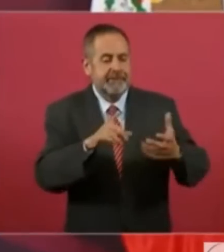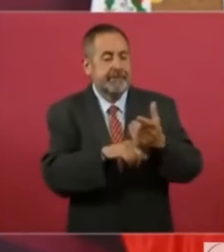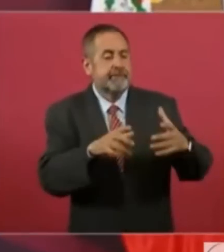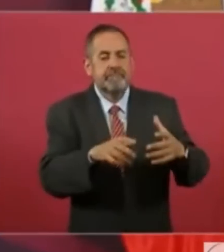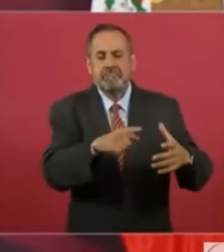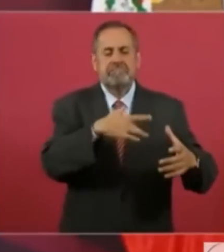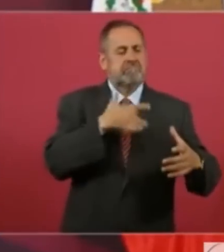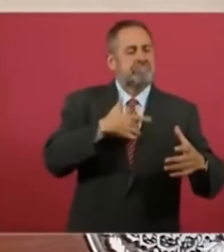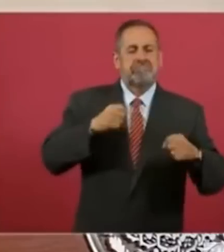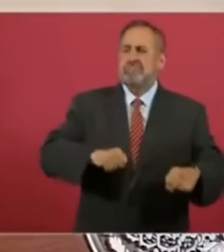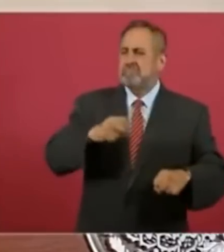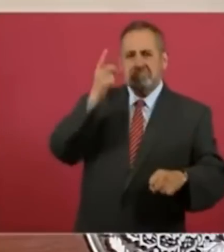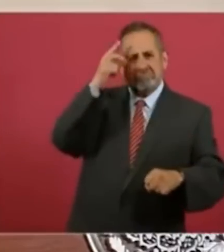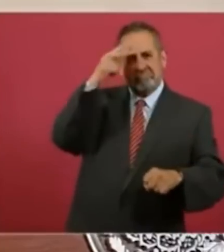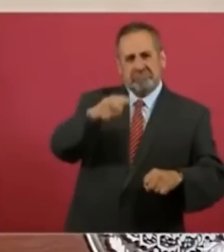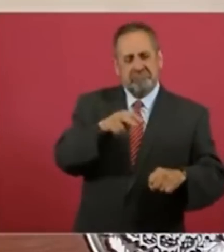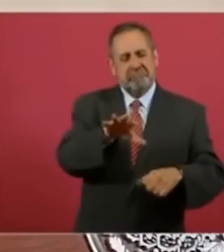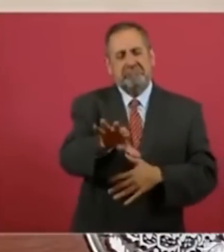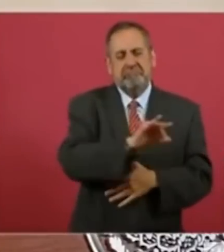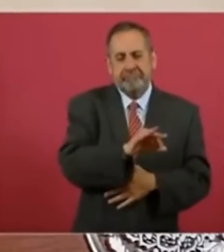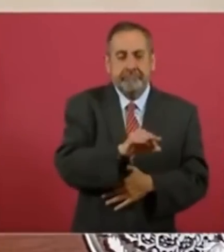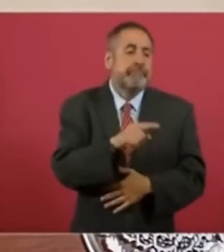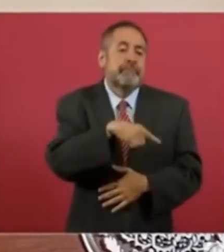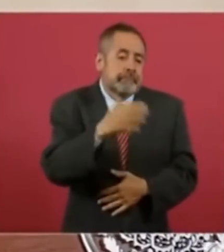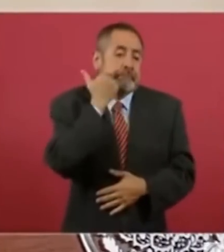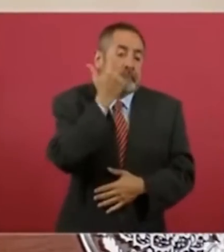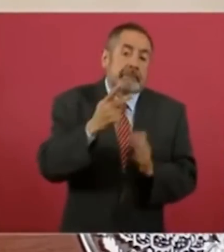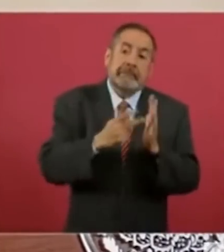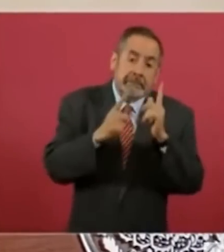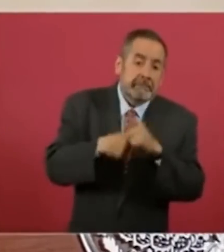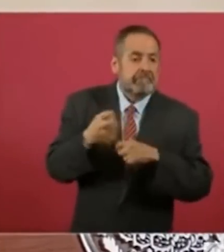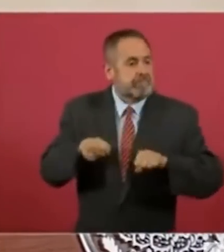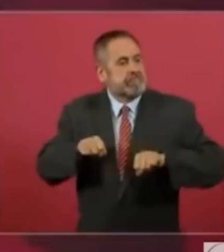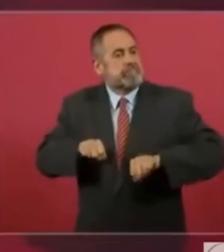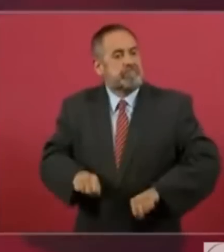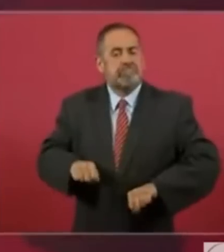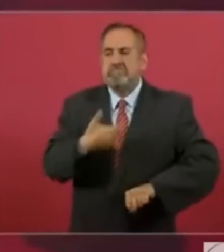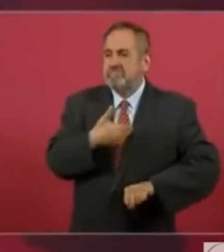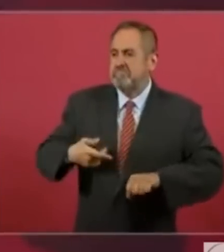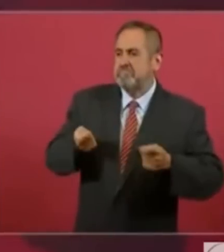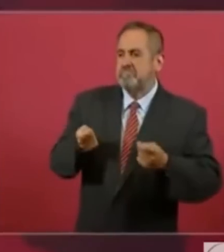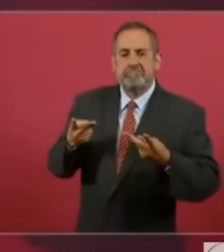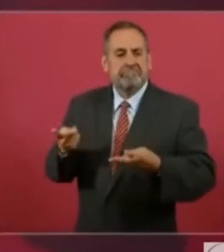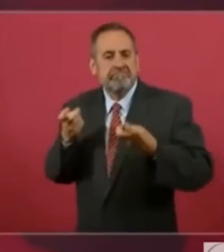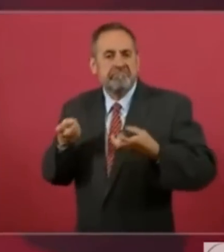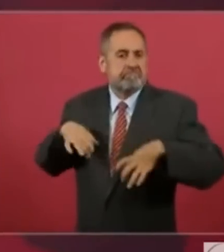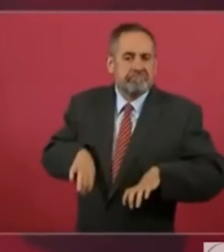porque quieren regresar por sus fueros, quieren seguir robando,